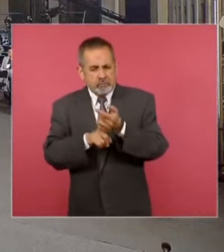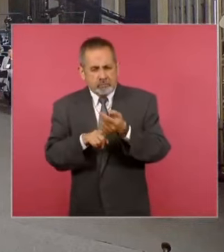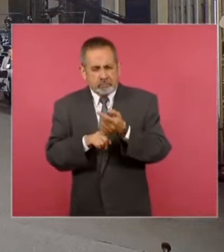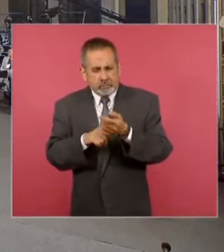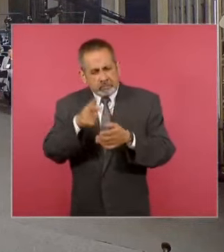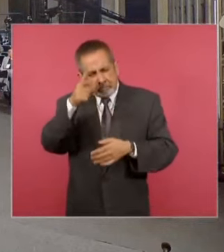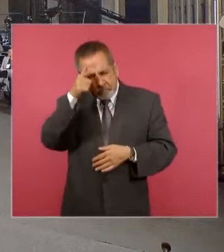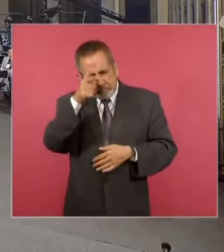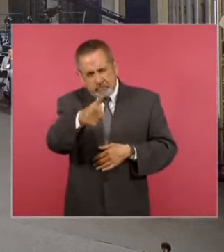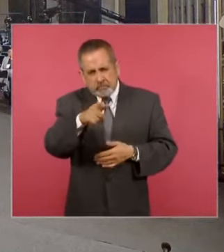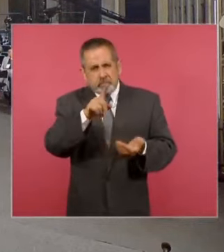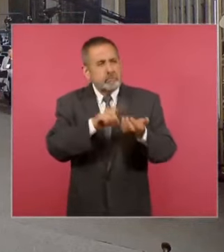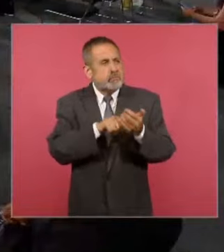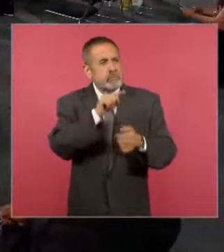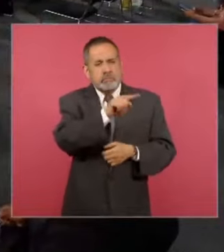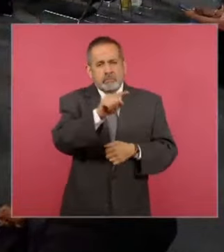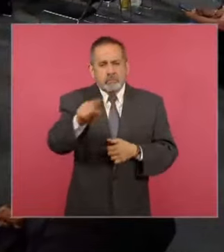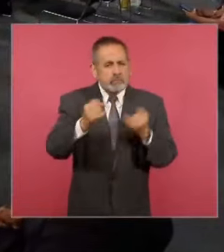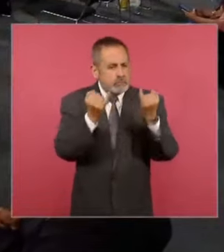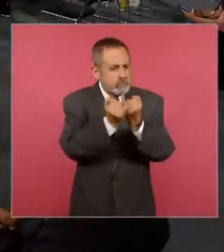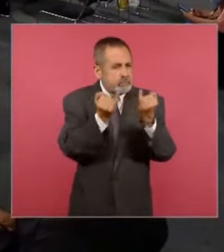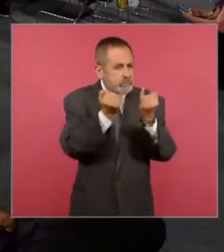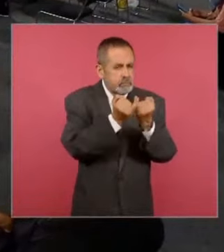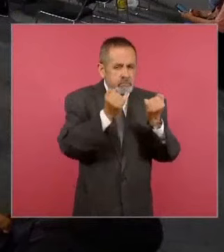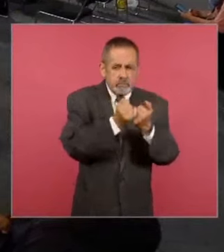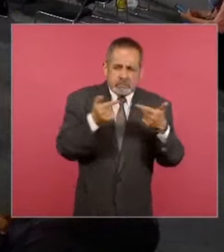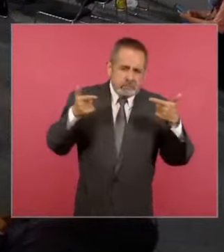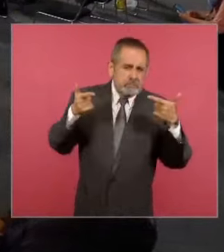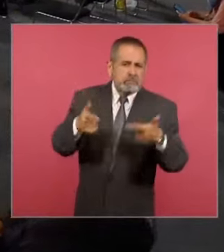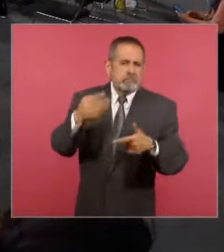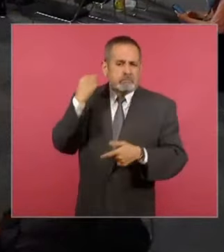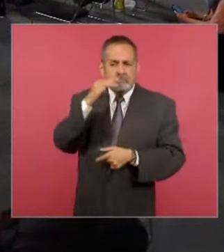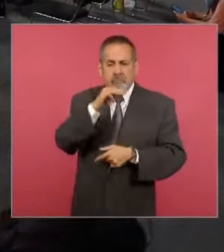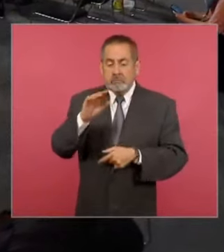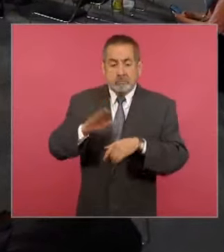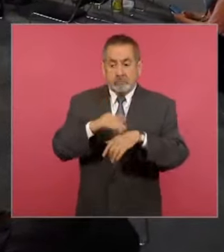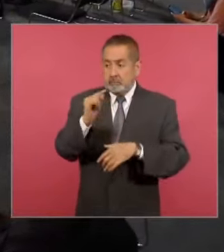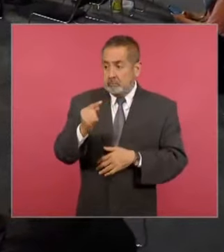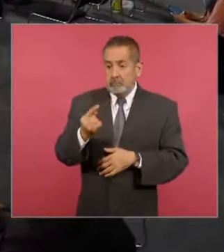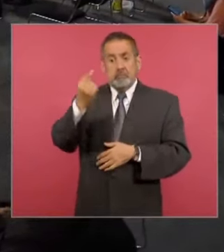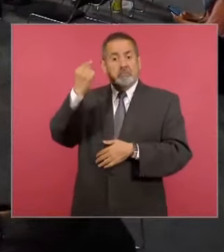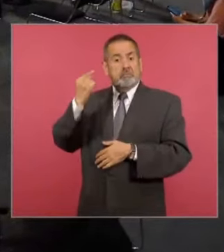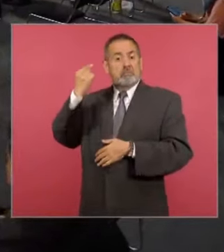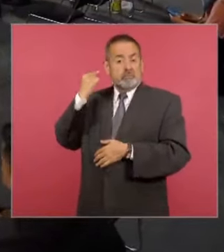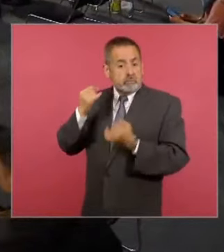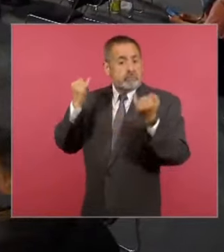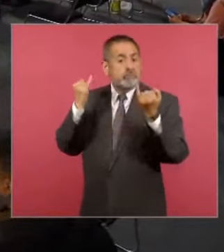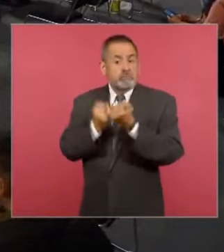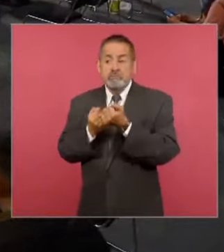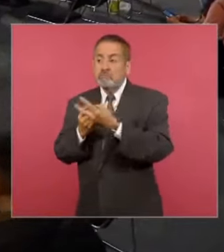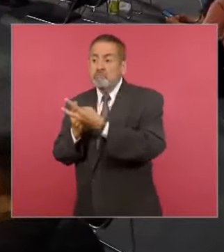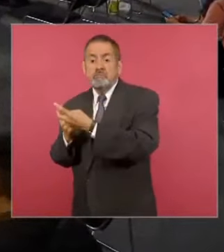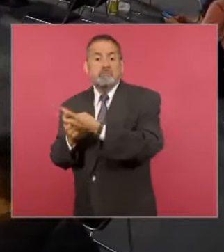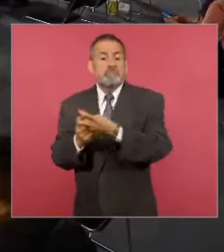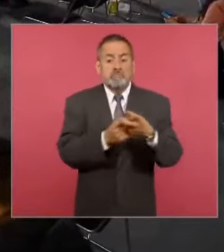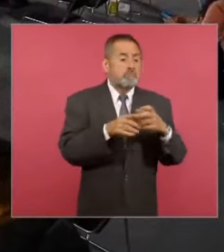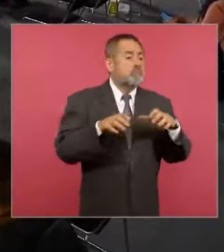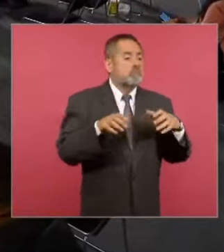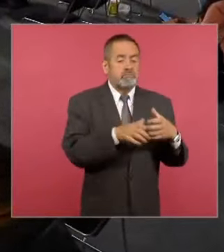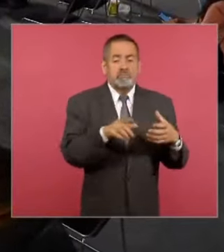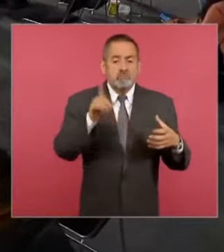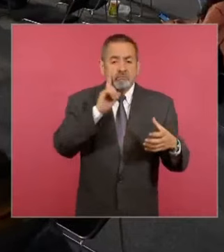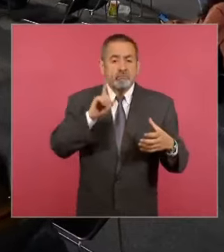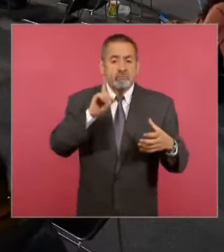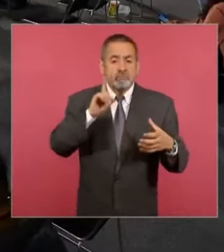en la conducta de estos grupos delictivos en esta entidad? Y lo pregunto porque hace apenas unos cuantos días igualmente fue secuestrada una